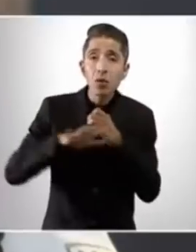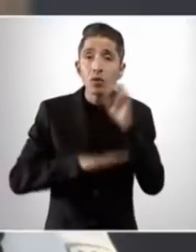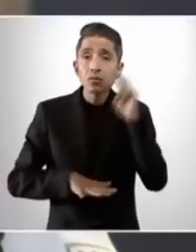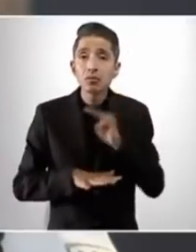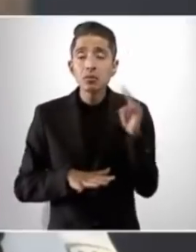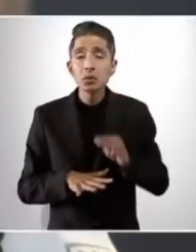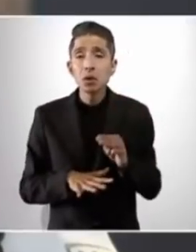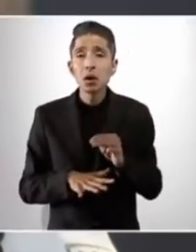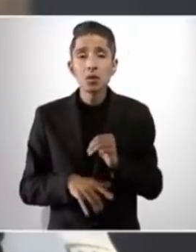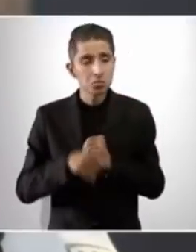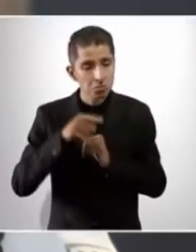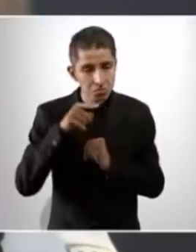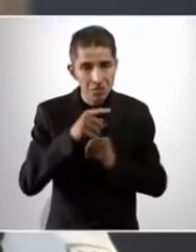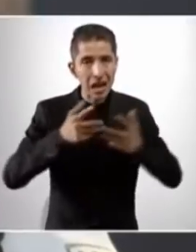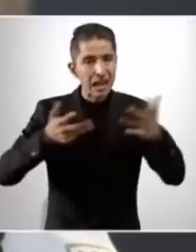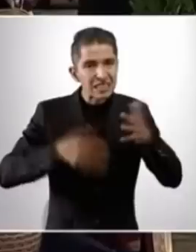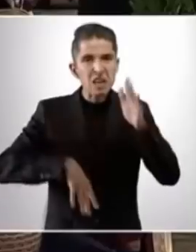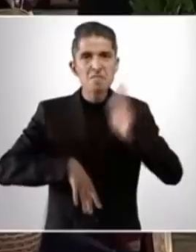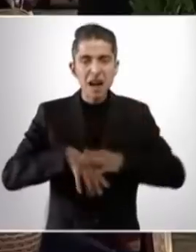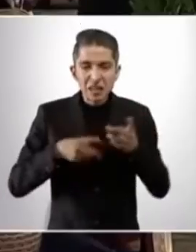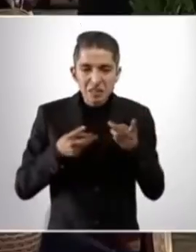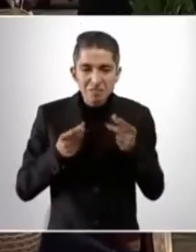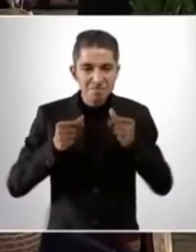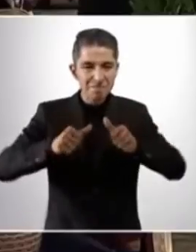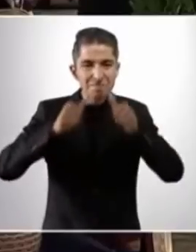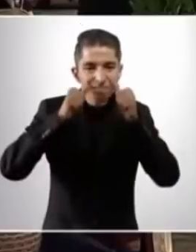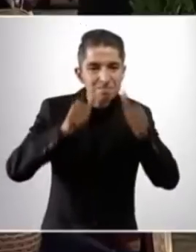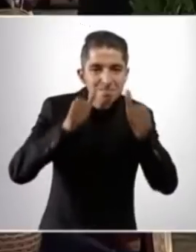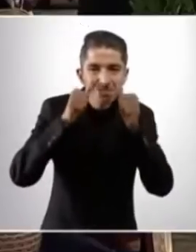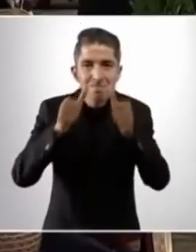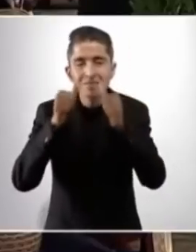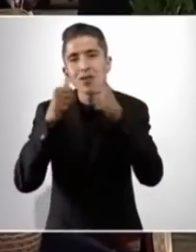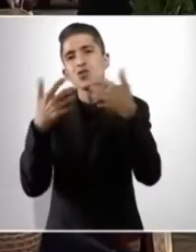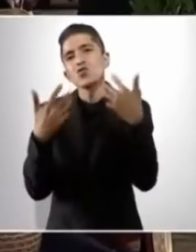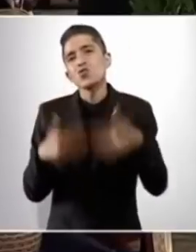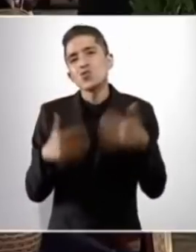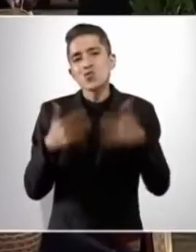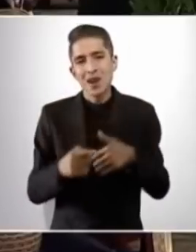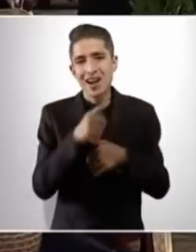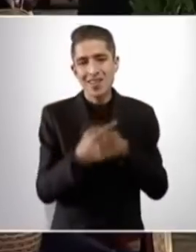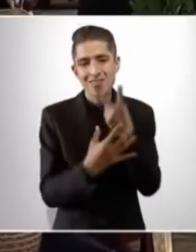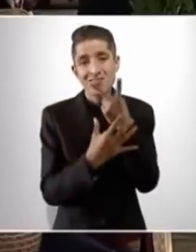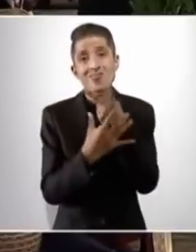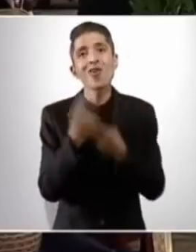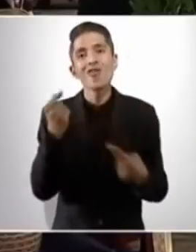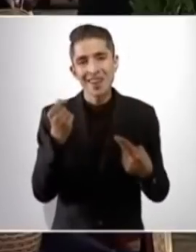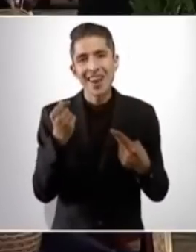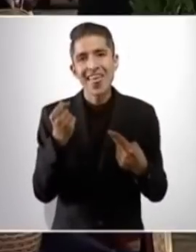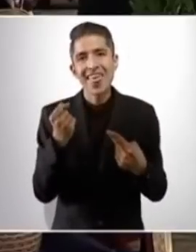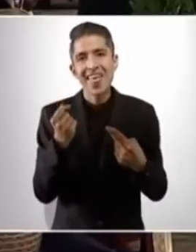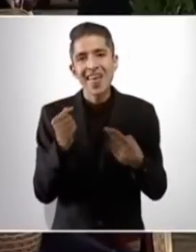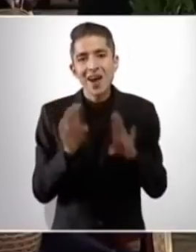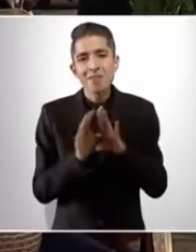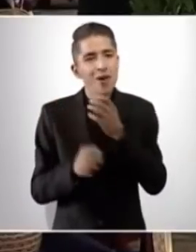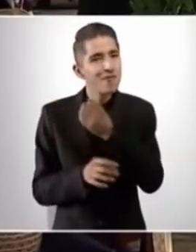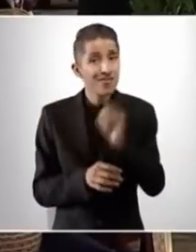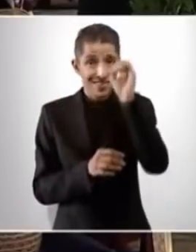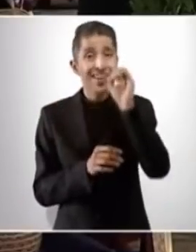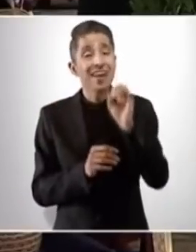aplicarse más. Está doblemente obligado a